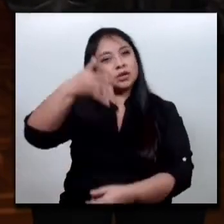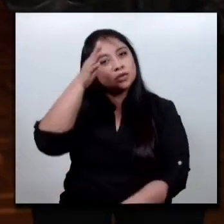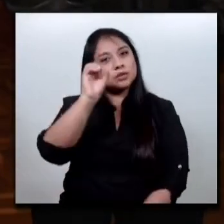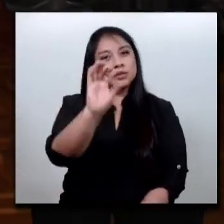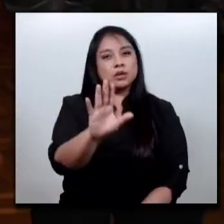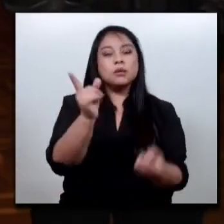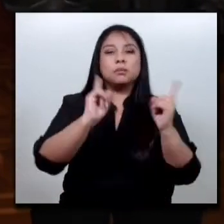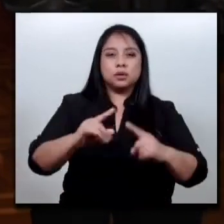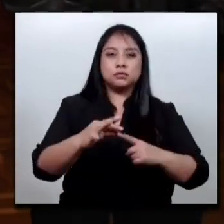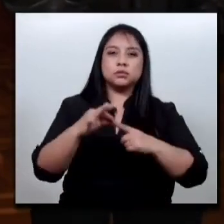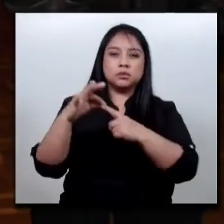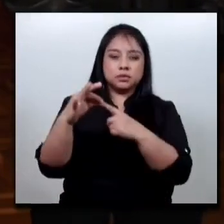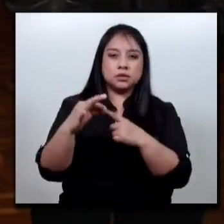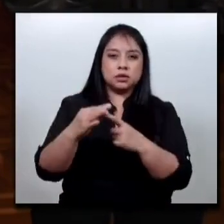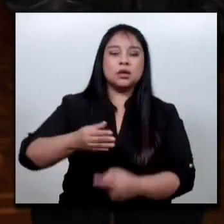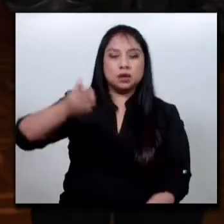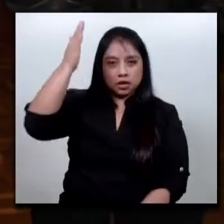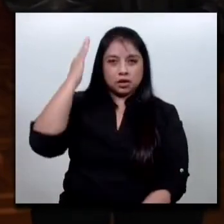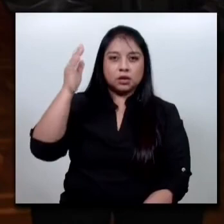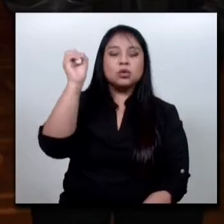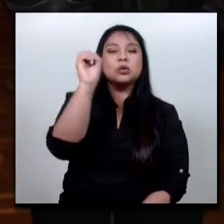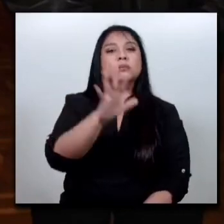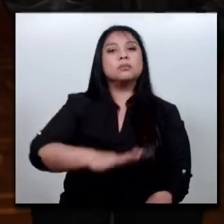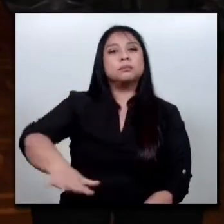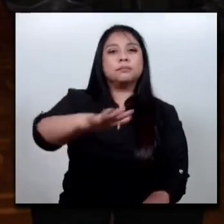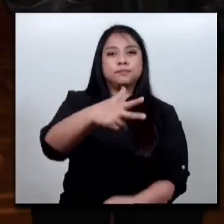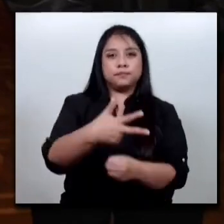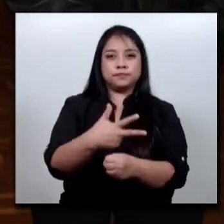pero especialmente que Dios bendiga a Guatemala.